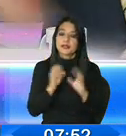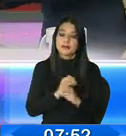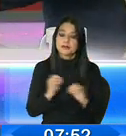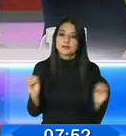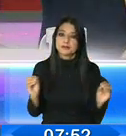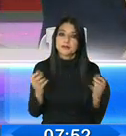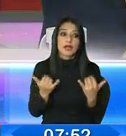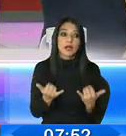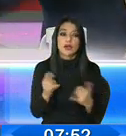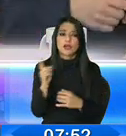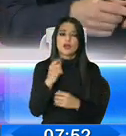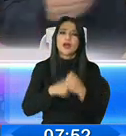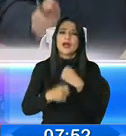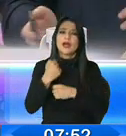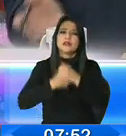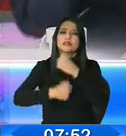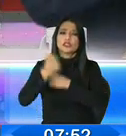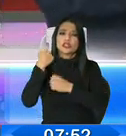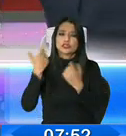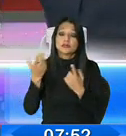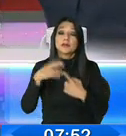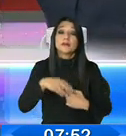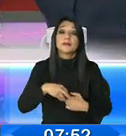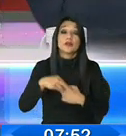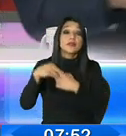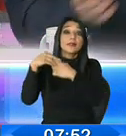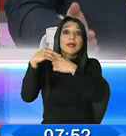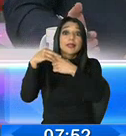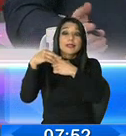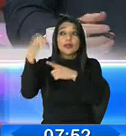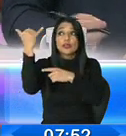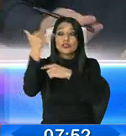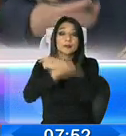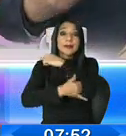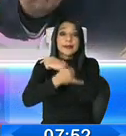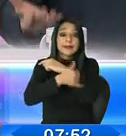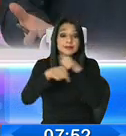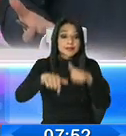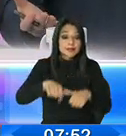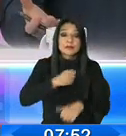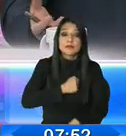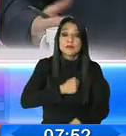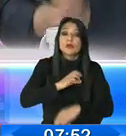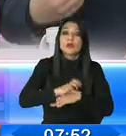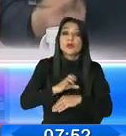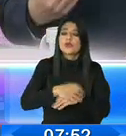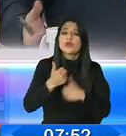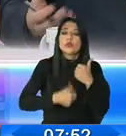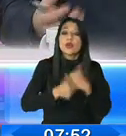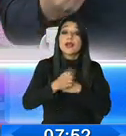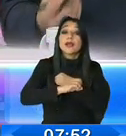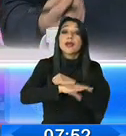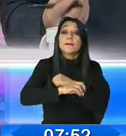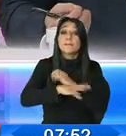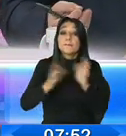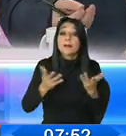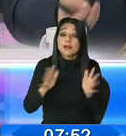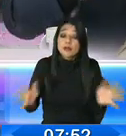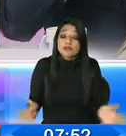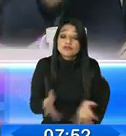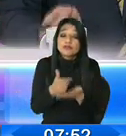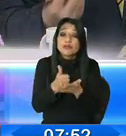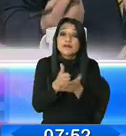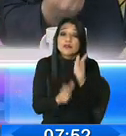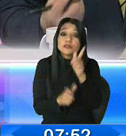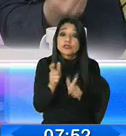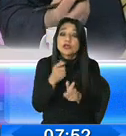no ahora, muchos años, de que prioriza lo extranjero y no lo ecuatoriano? ¿Qué campañas vamos a implementar? ¿De qué manera vamos a incentivar